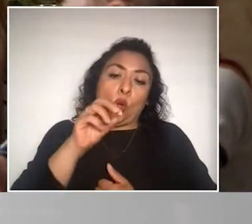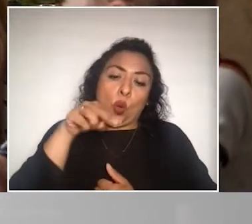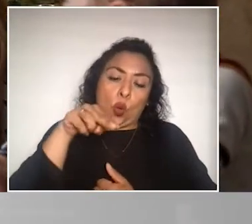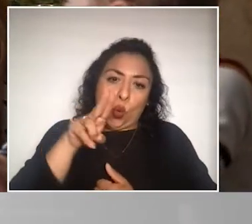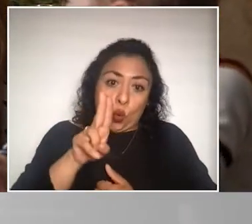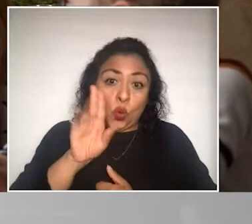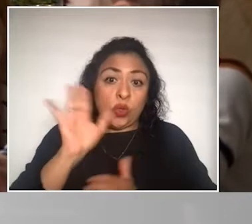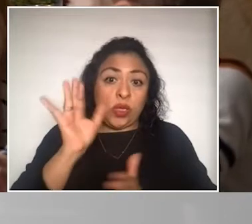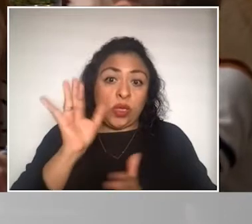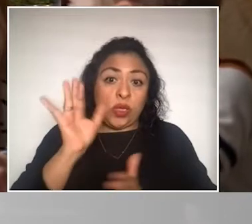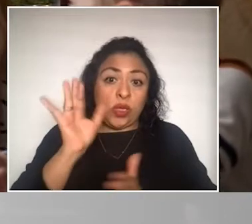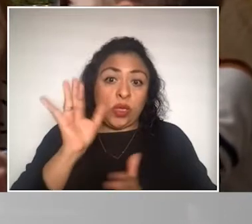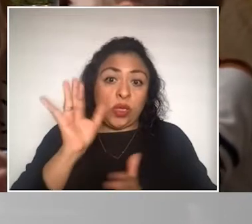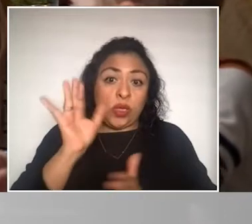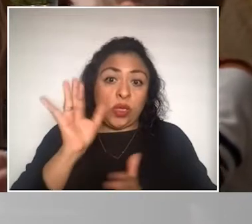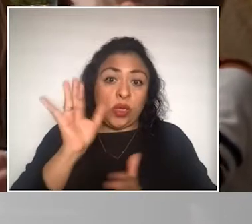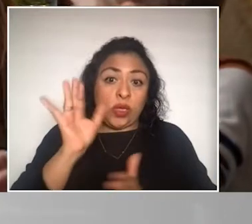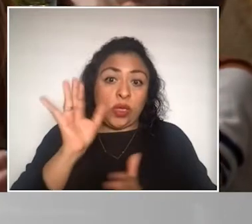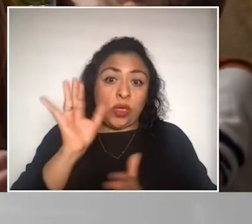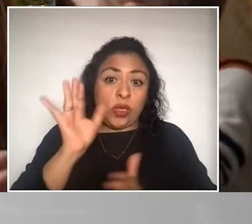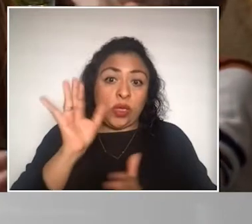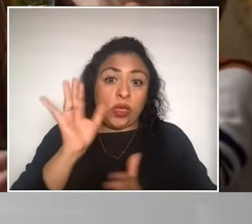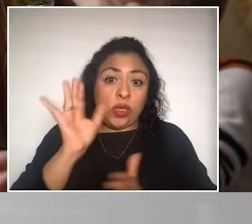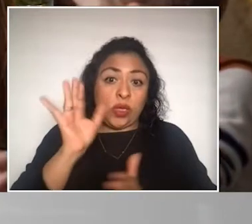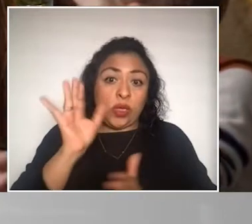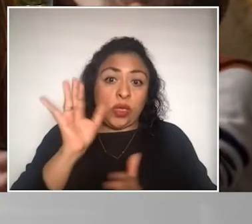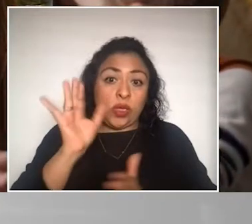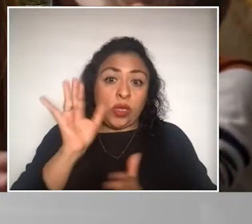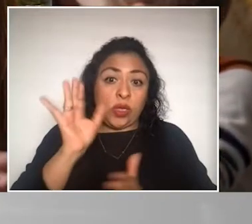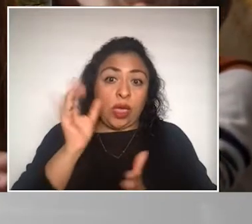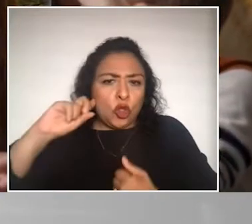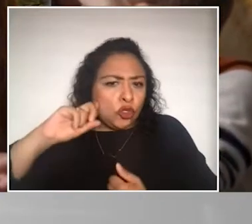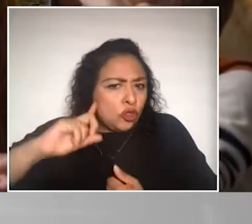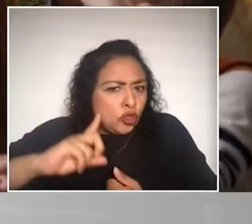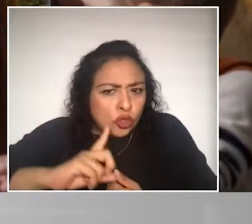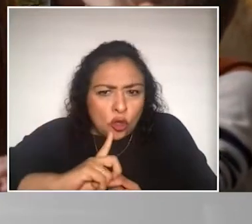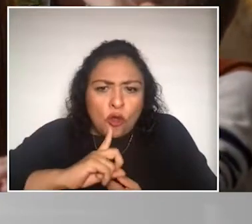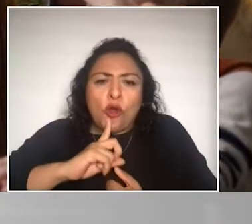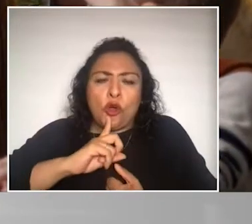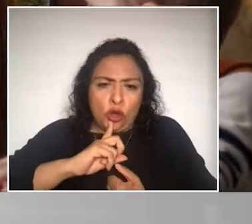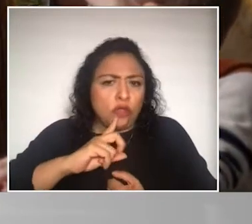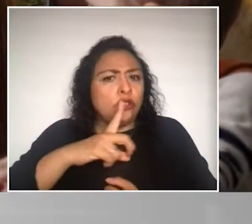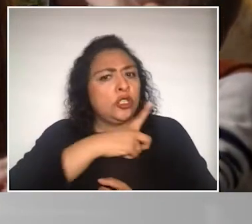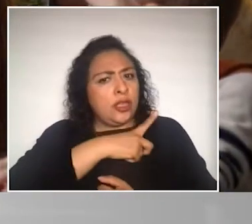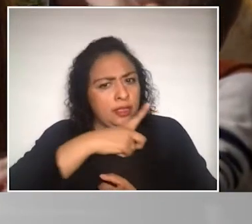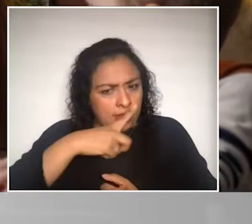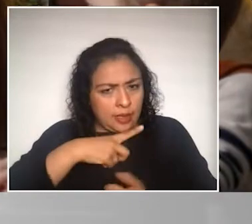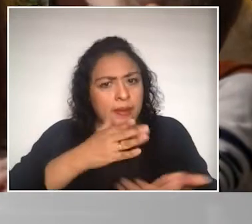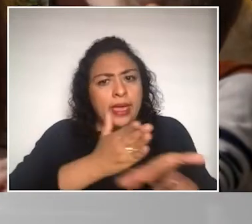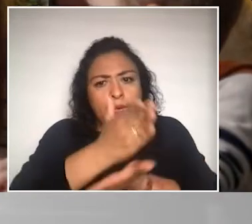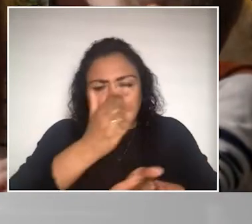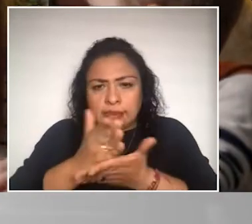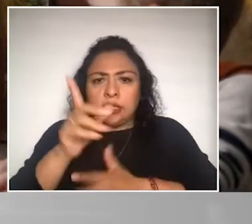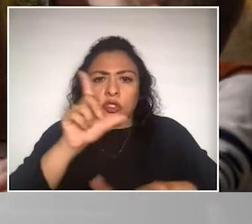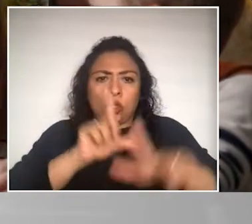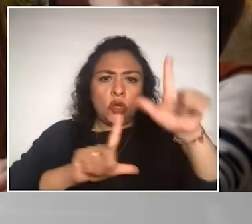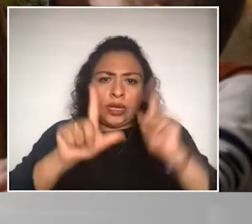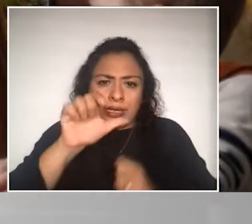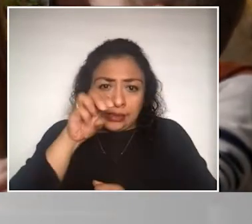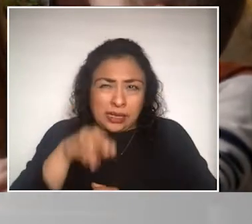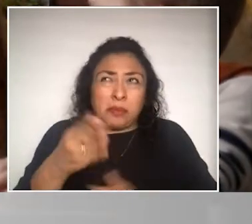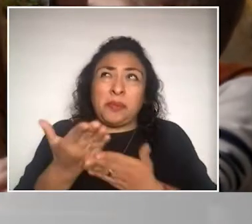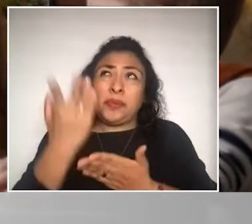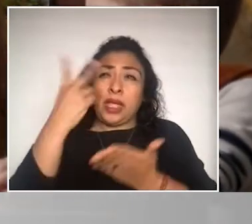que por derecho todos los sordos, los niños sordos deberían de tener acceso a la lengua de señas, que fue en el 2008,